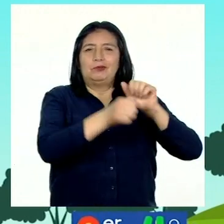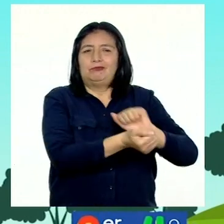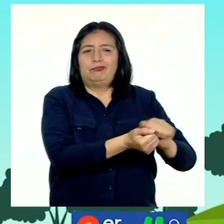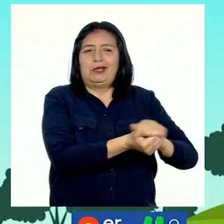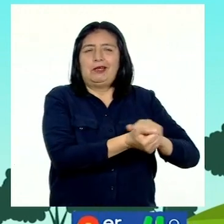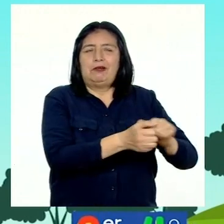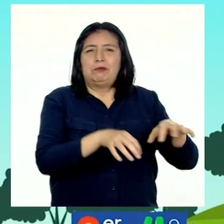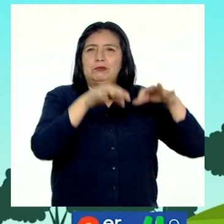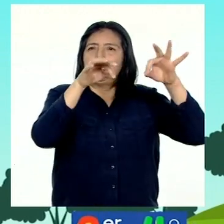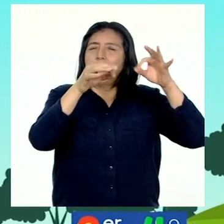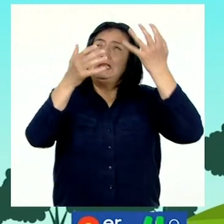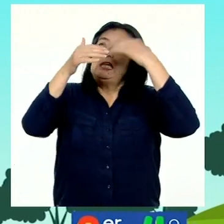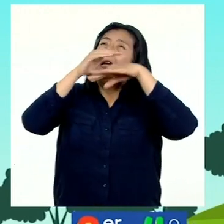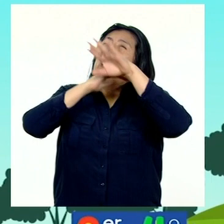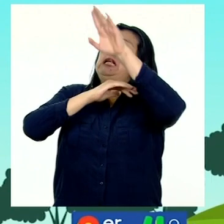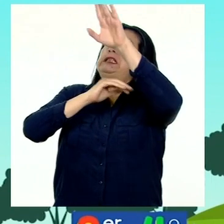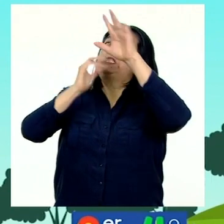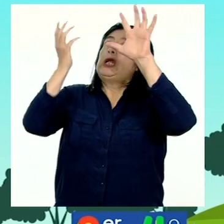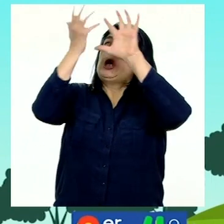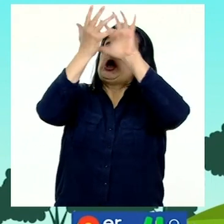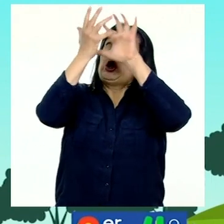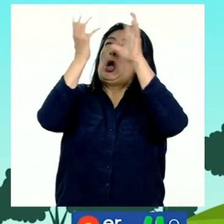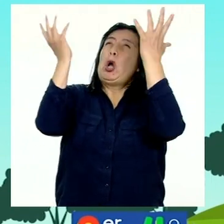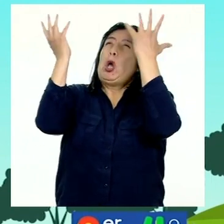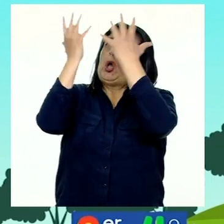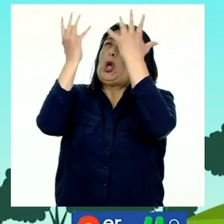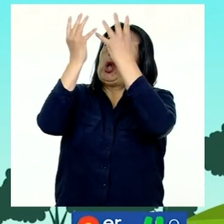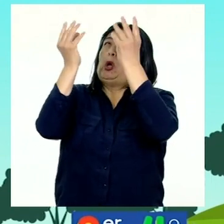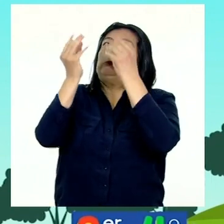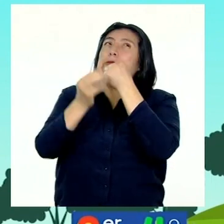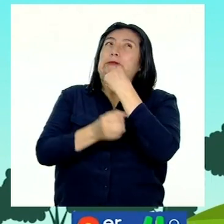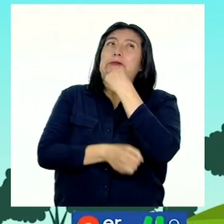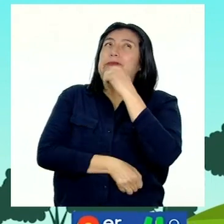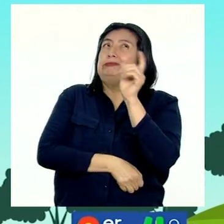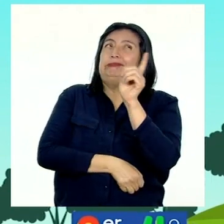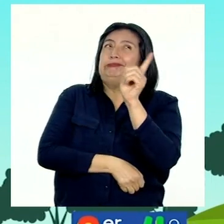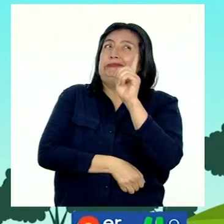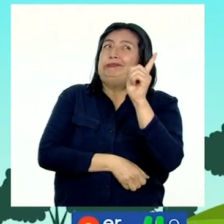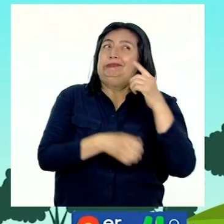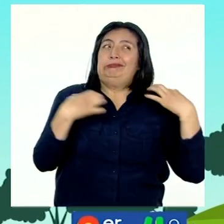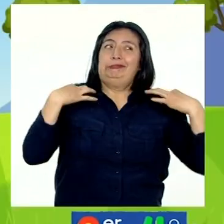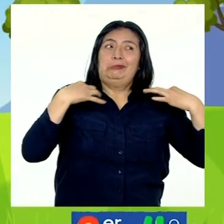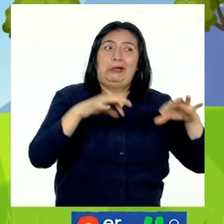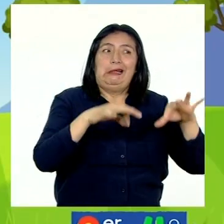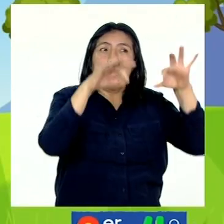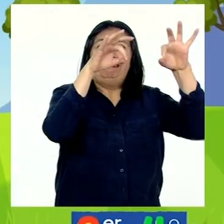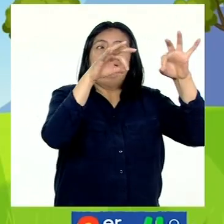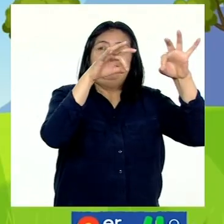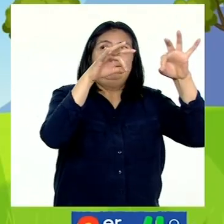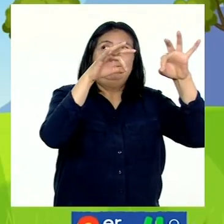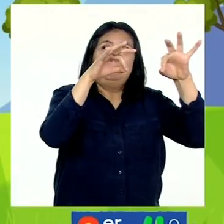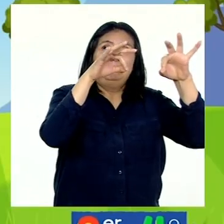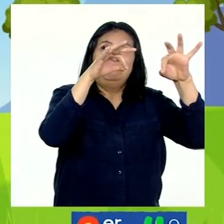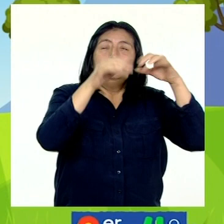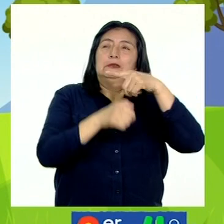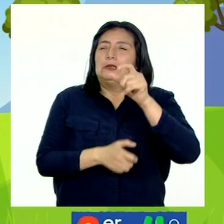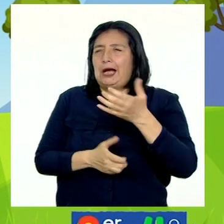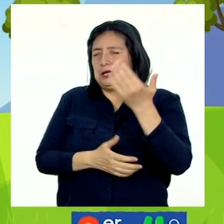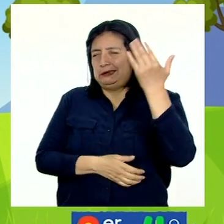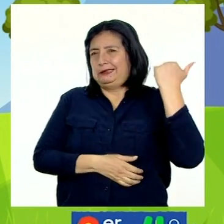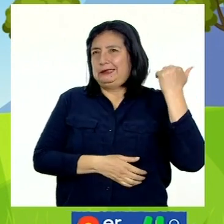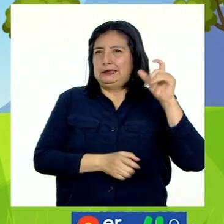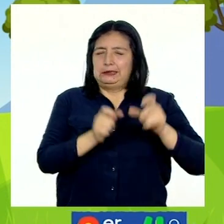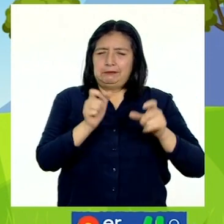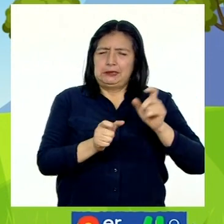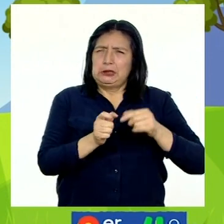lavarla. Si el cielo está cargado de nubes oscuras, no es buena idea tender la ropa. Al principio, las personas